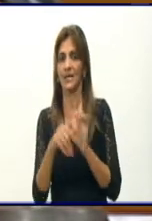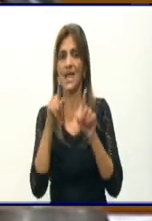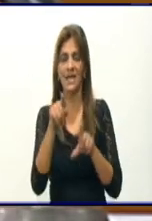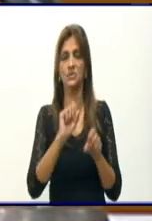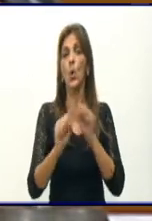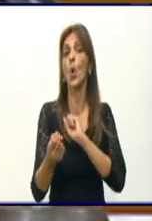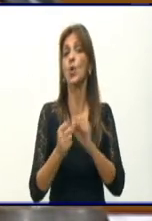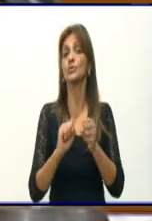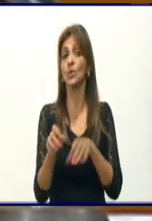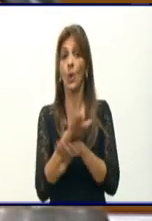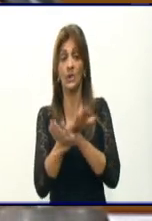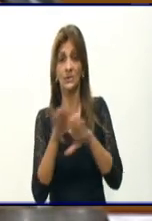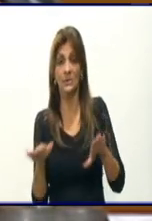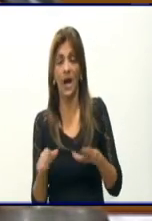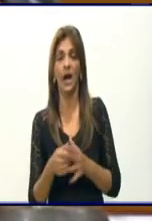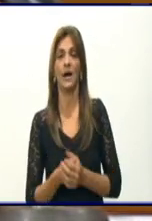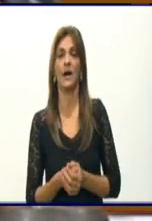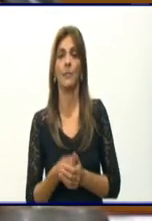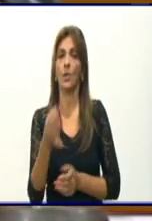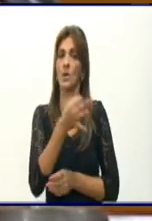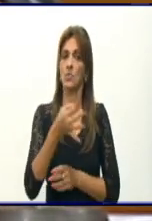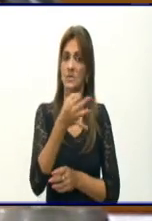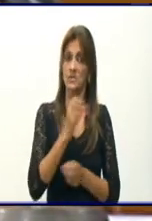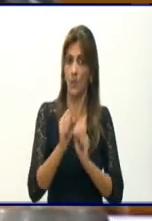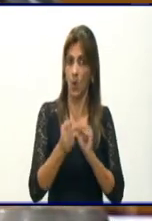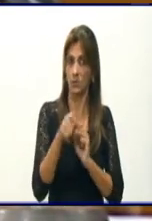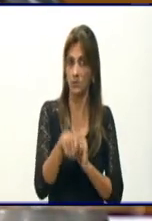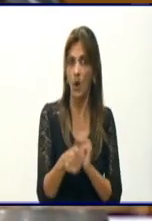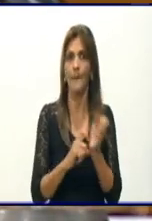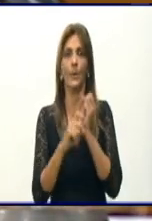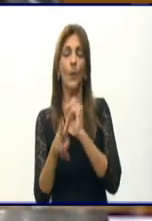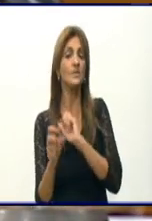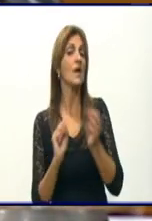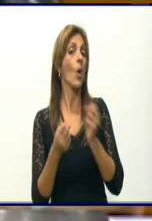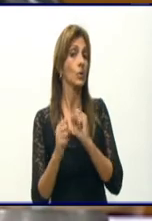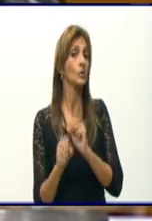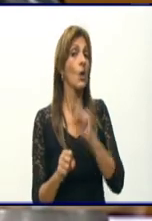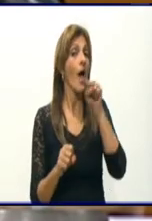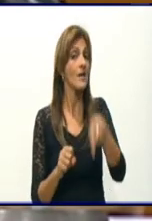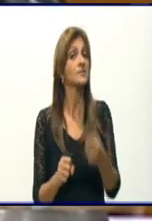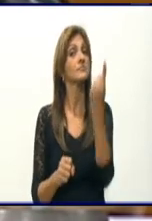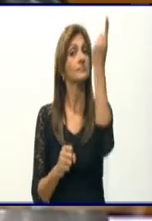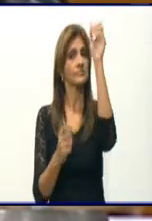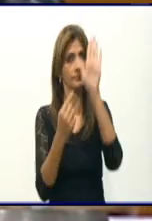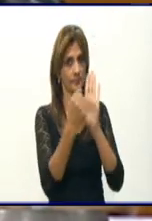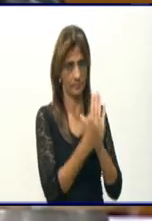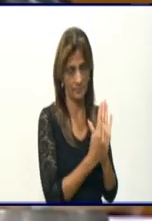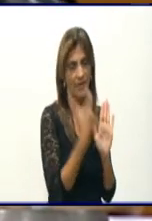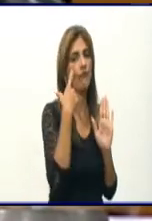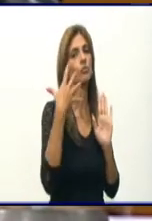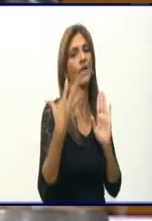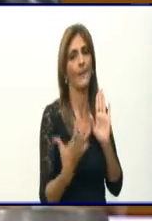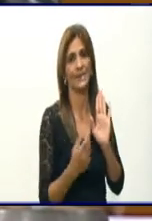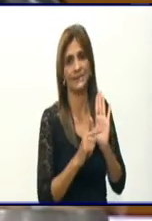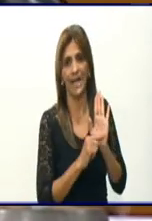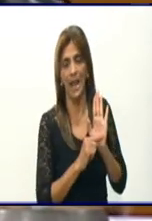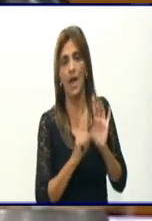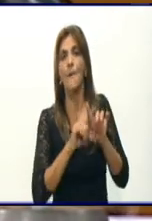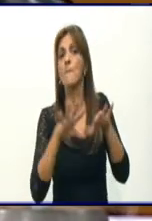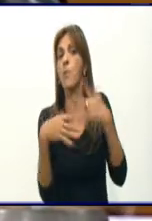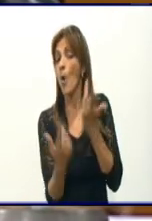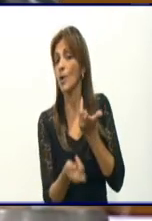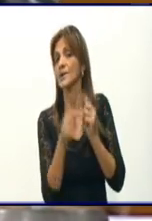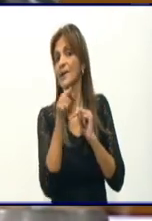el área de salud, por el municipio y por la provincia. Esa es una vertiente y eso es un pilar fundamental porque la pesquisa